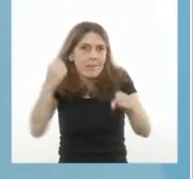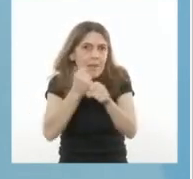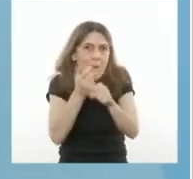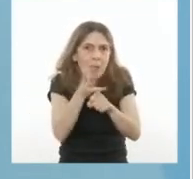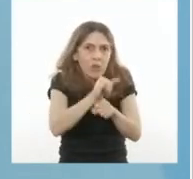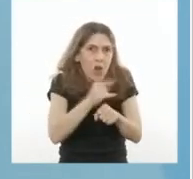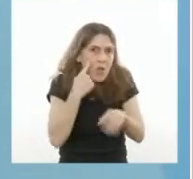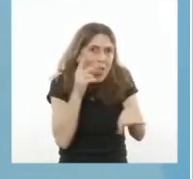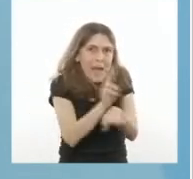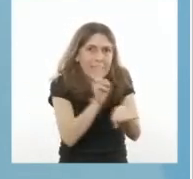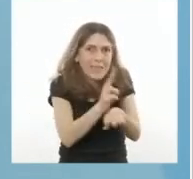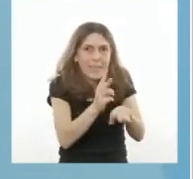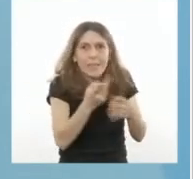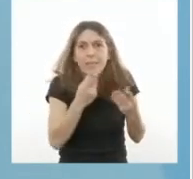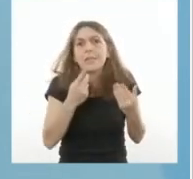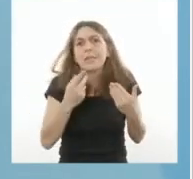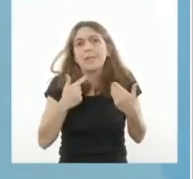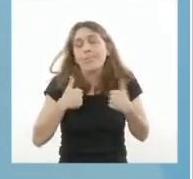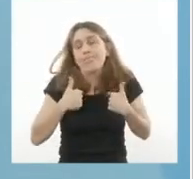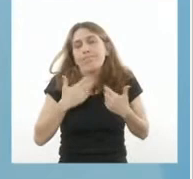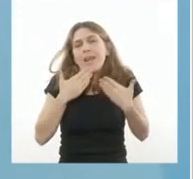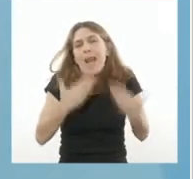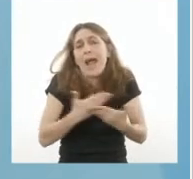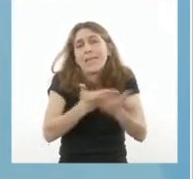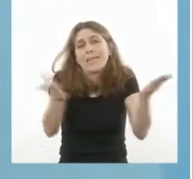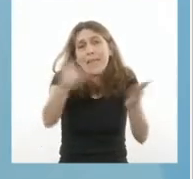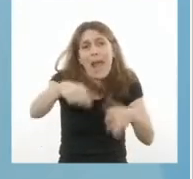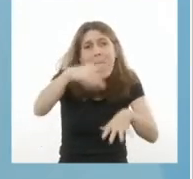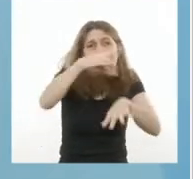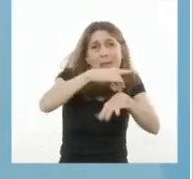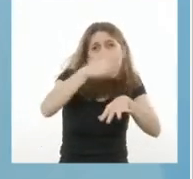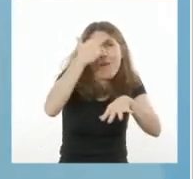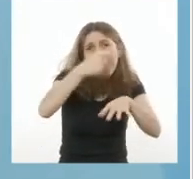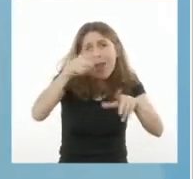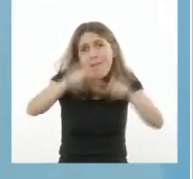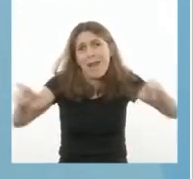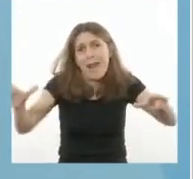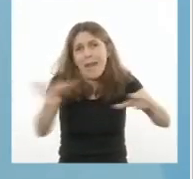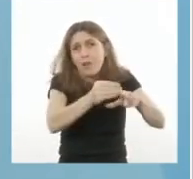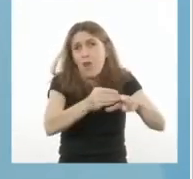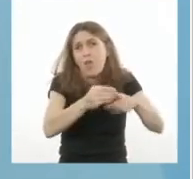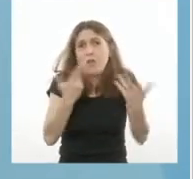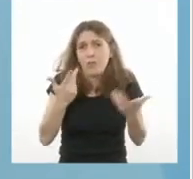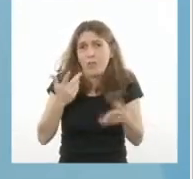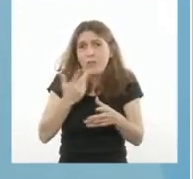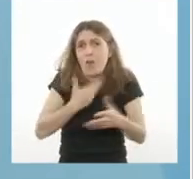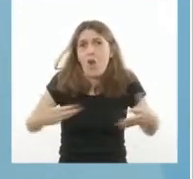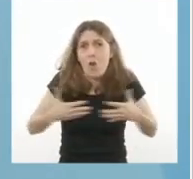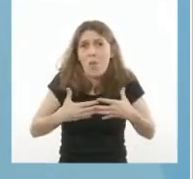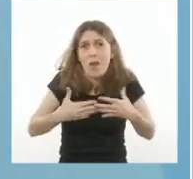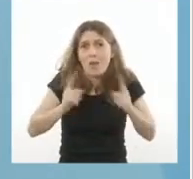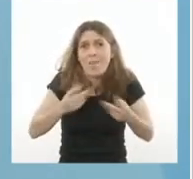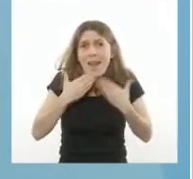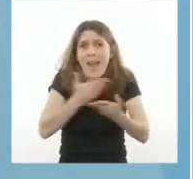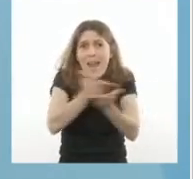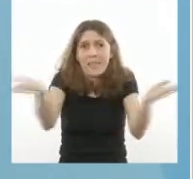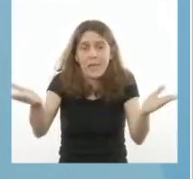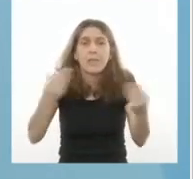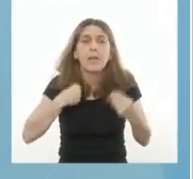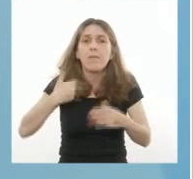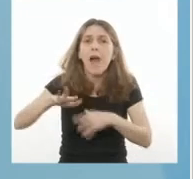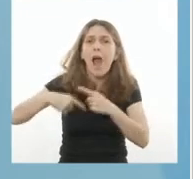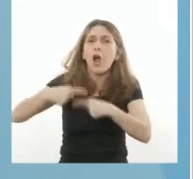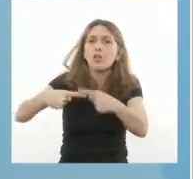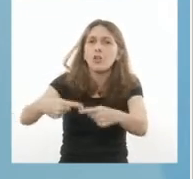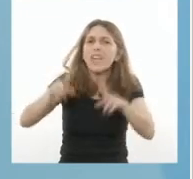agradecimiento mío y de todos los argentinos y todas las argentinas. Continuaremos con el programa